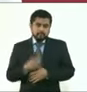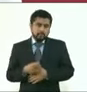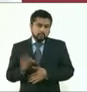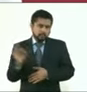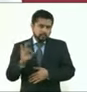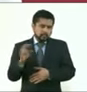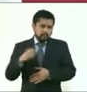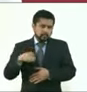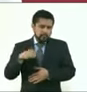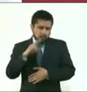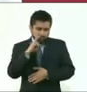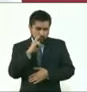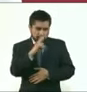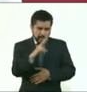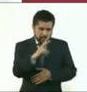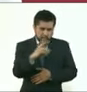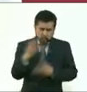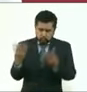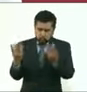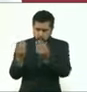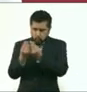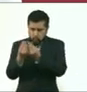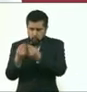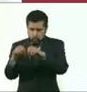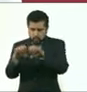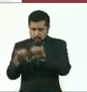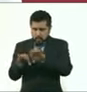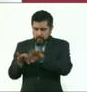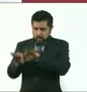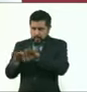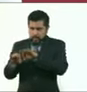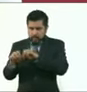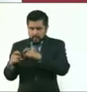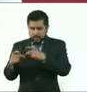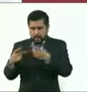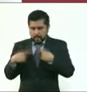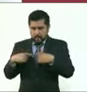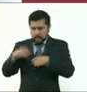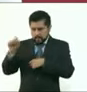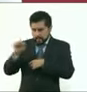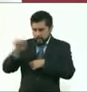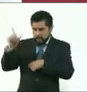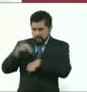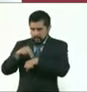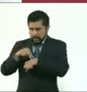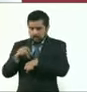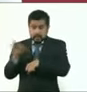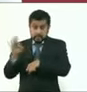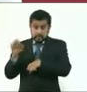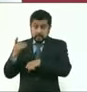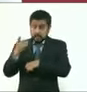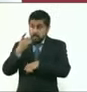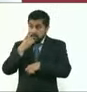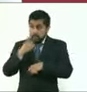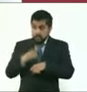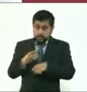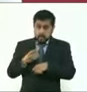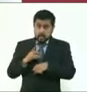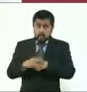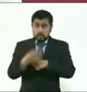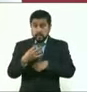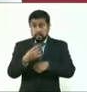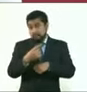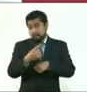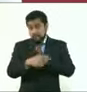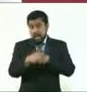con los científicos, con las autoridades de salud, las autoridades educativas, estaríamos tomando otras decisiones. Pero creo que es muy